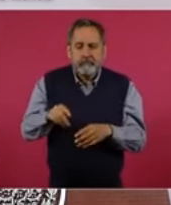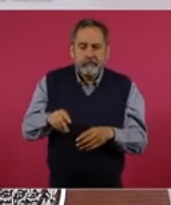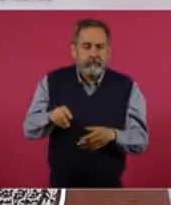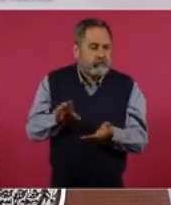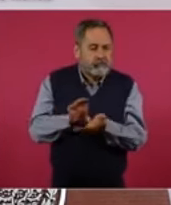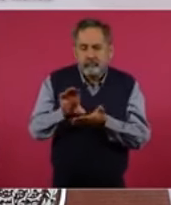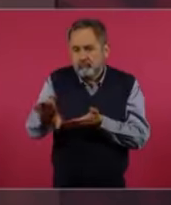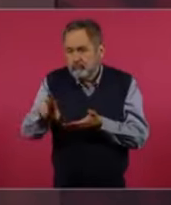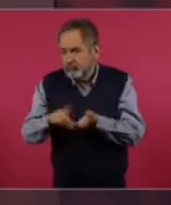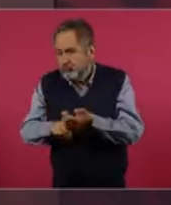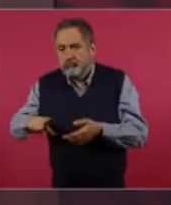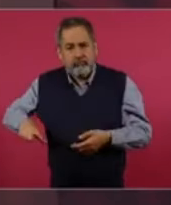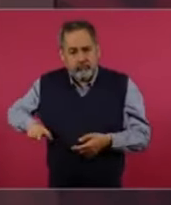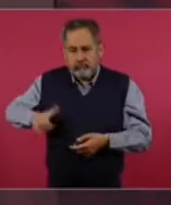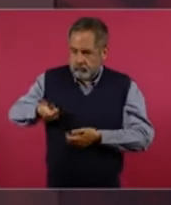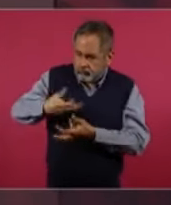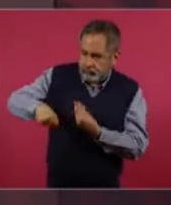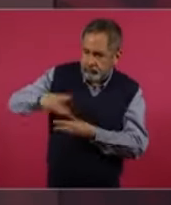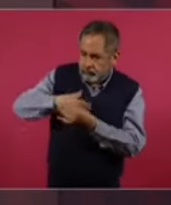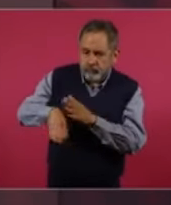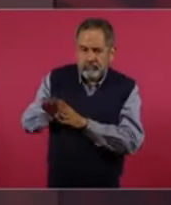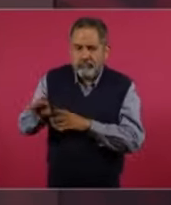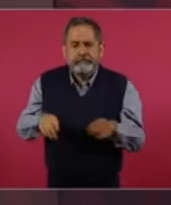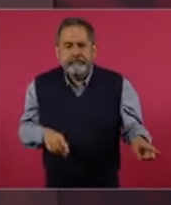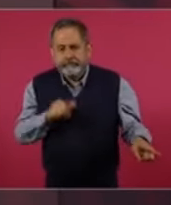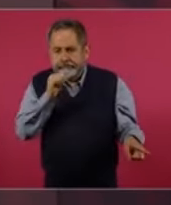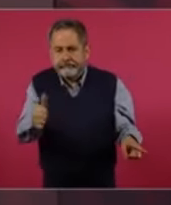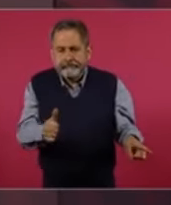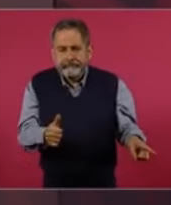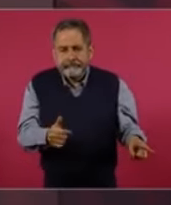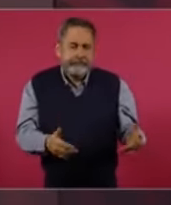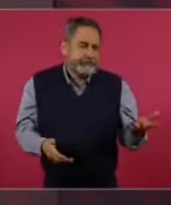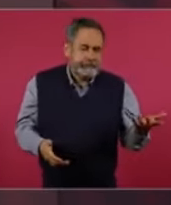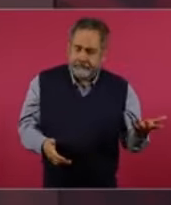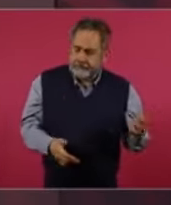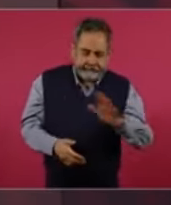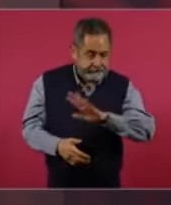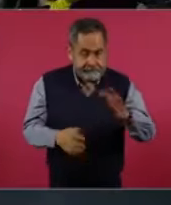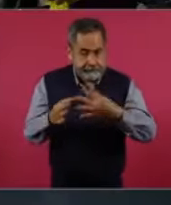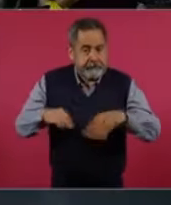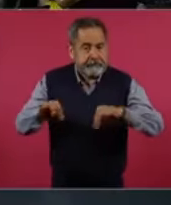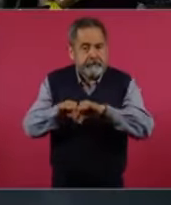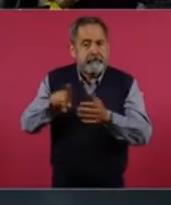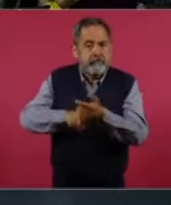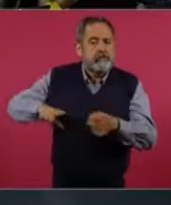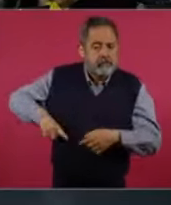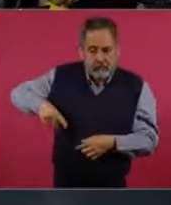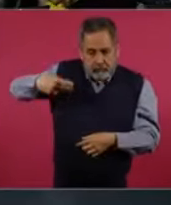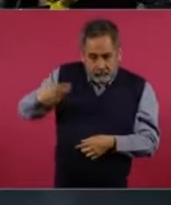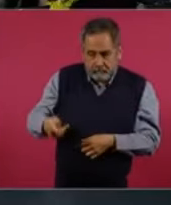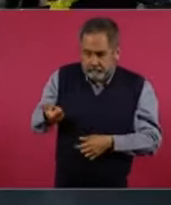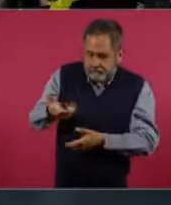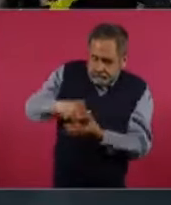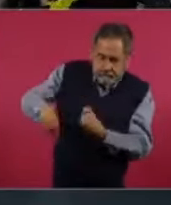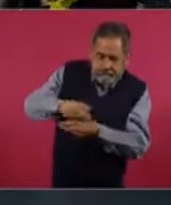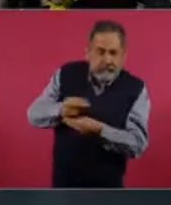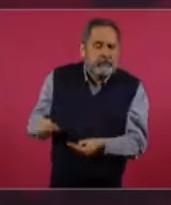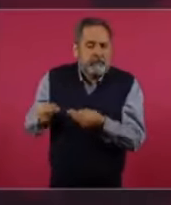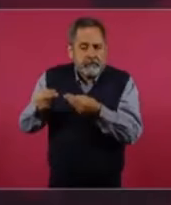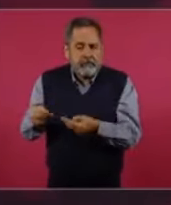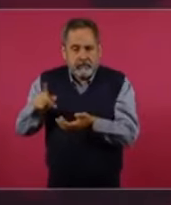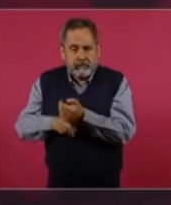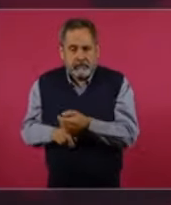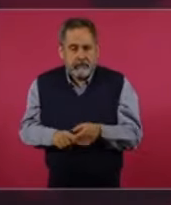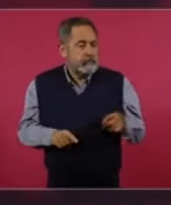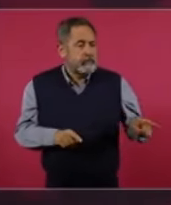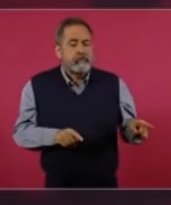pública y es importantísimo, y se habían olvidado también de la inversión